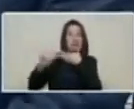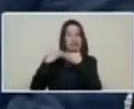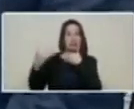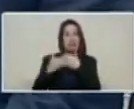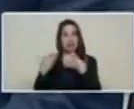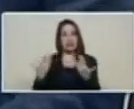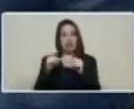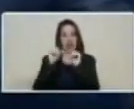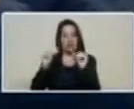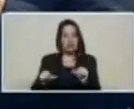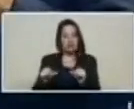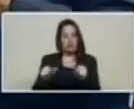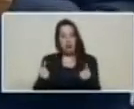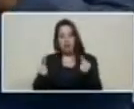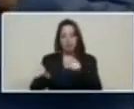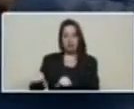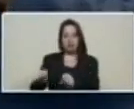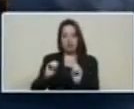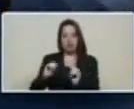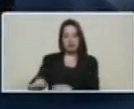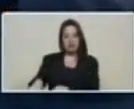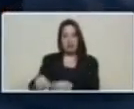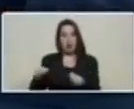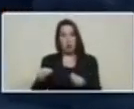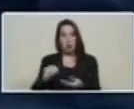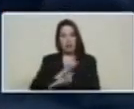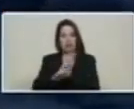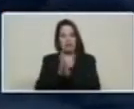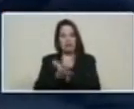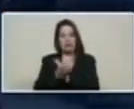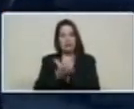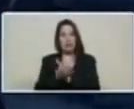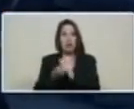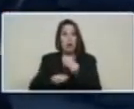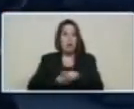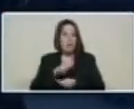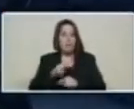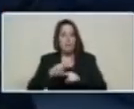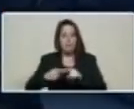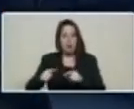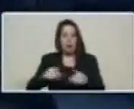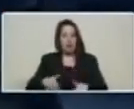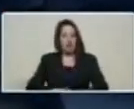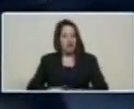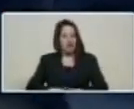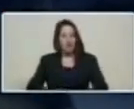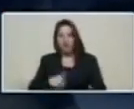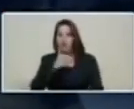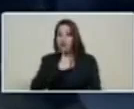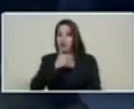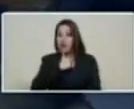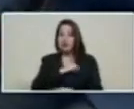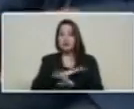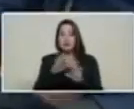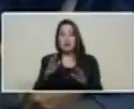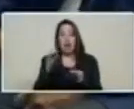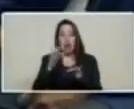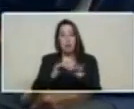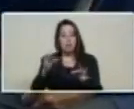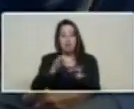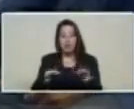Ciberataques para tratar de sacar de circulación lo que es una realidad, el petro.